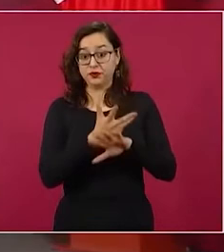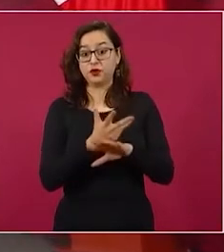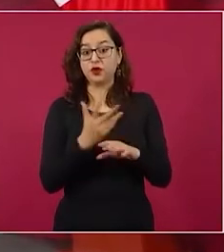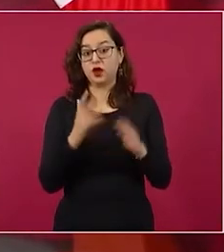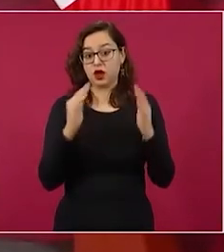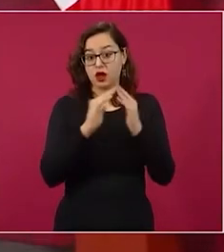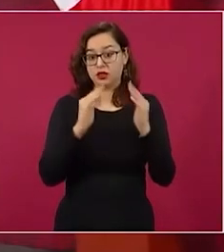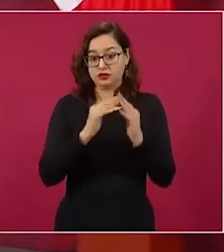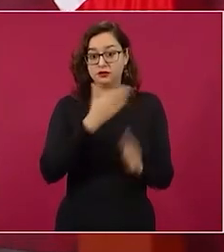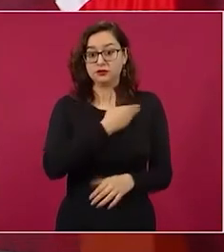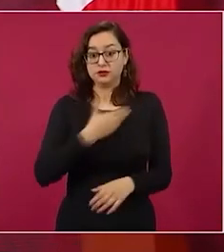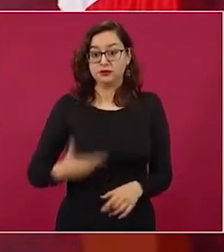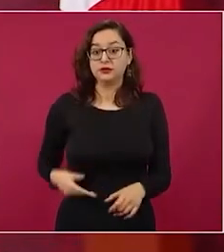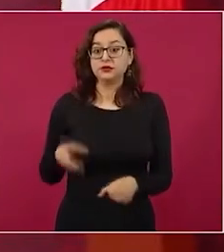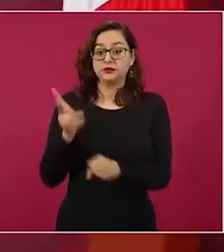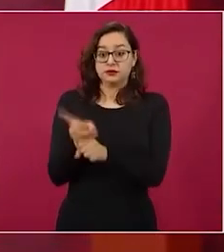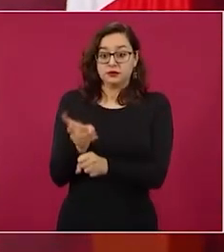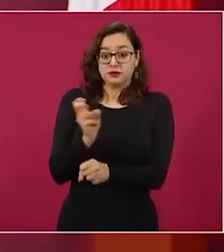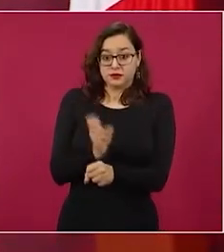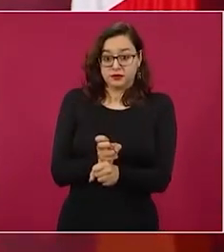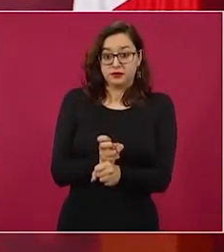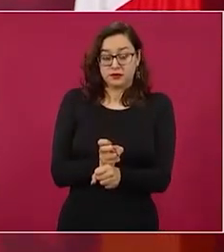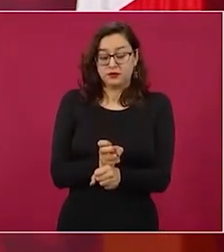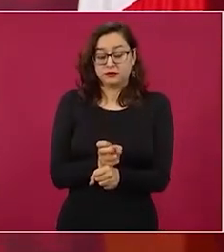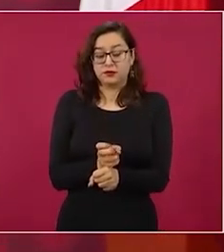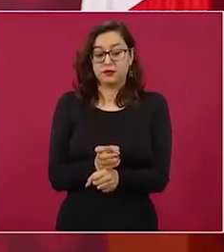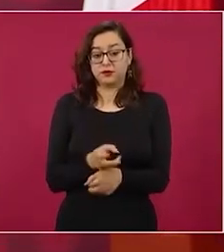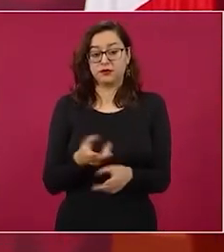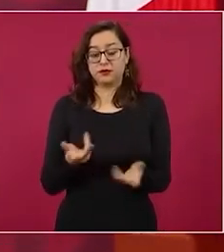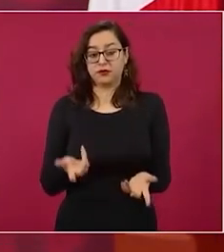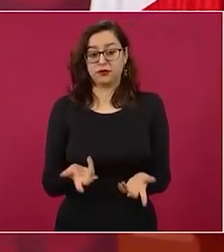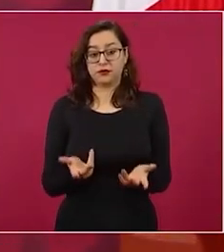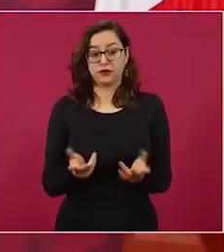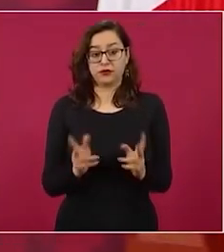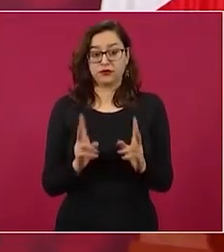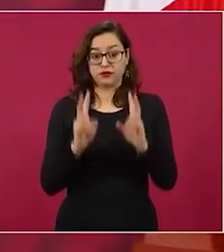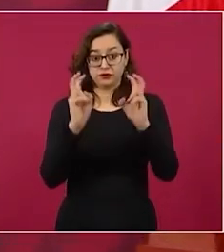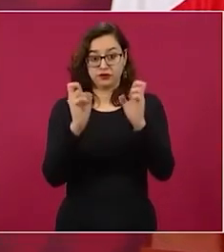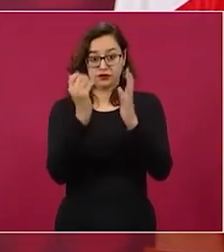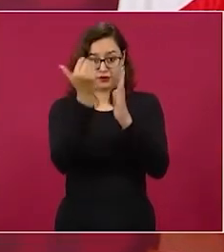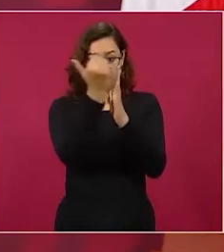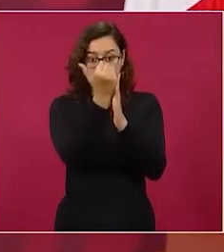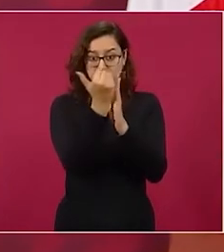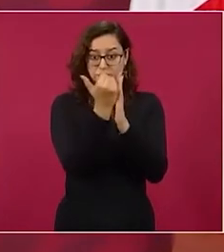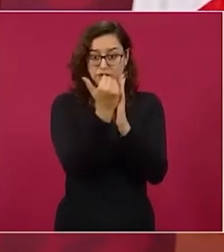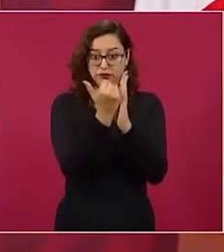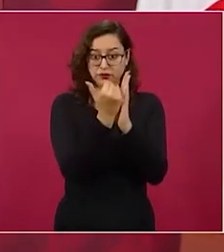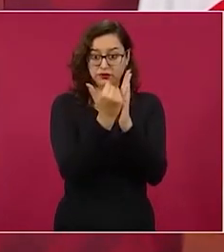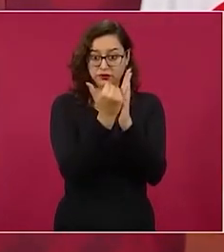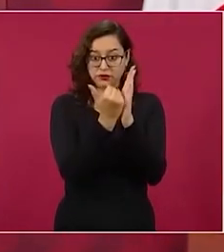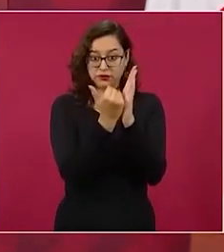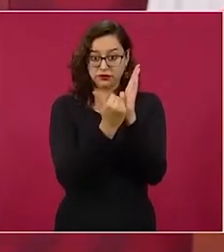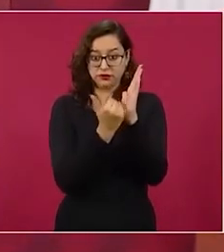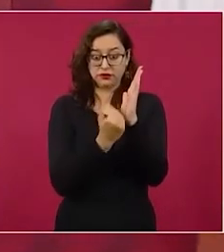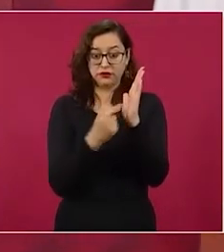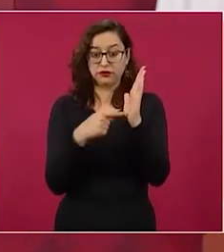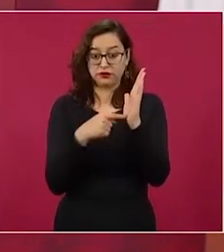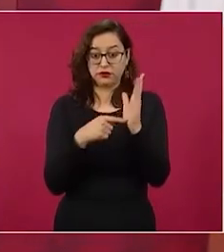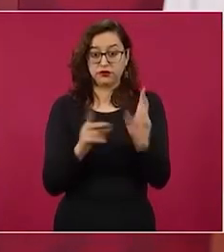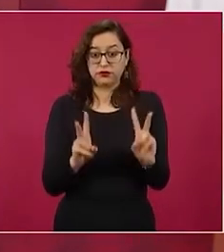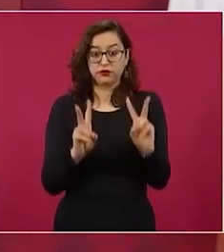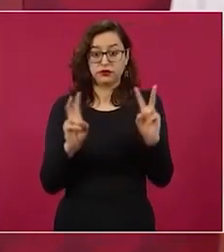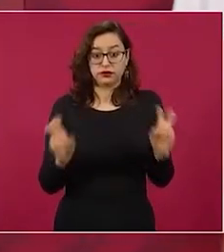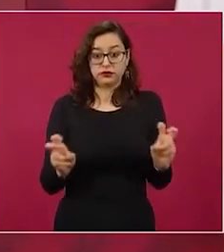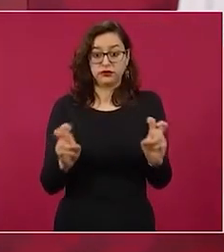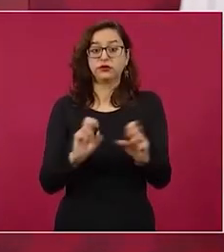y en la agenda viva el tema del